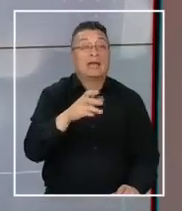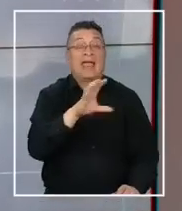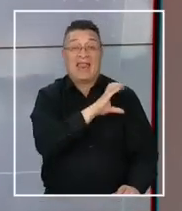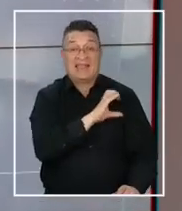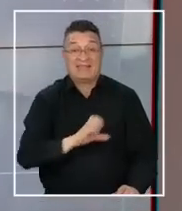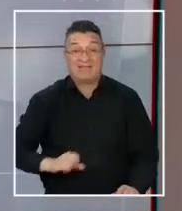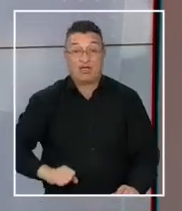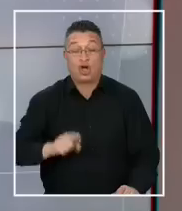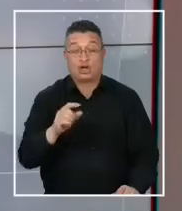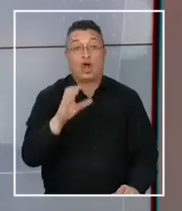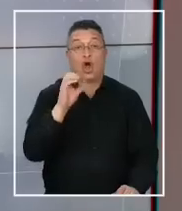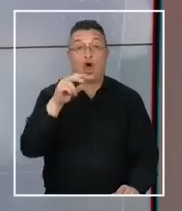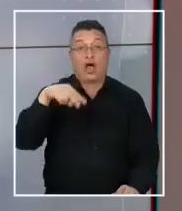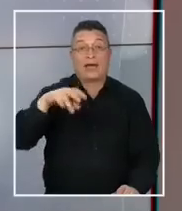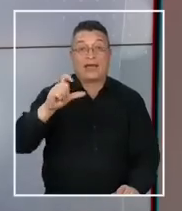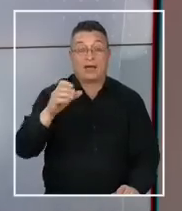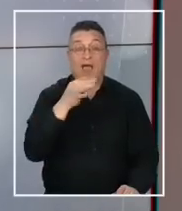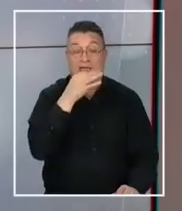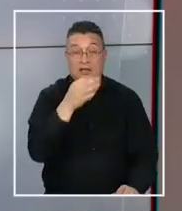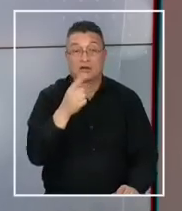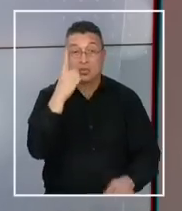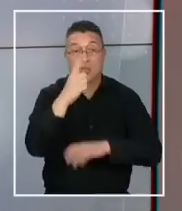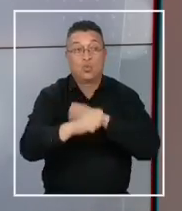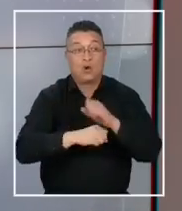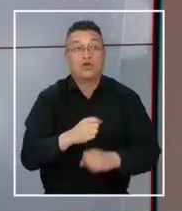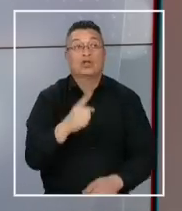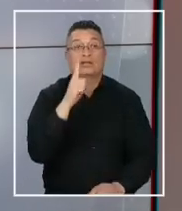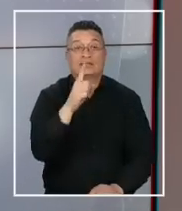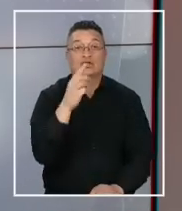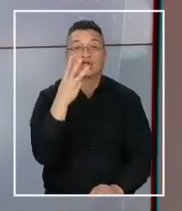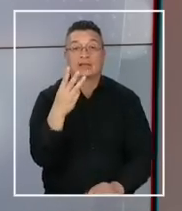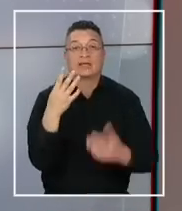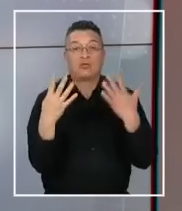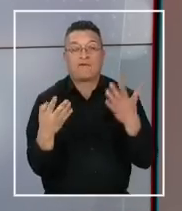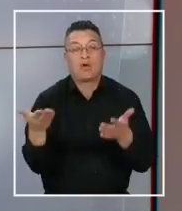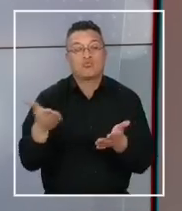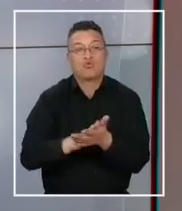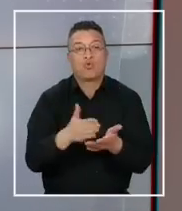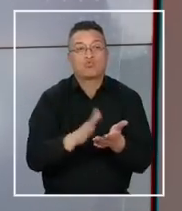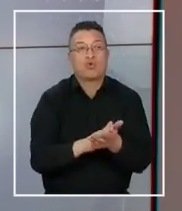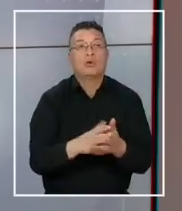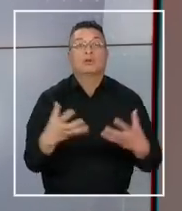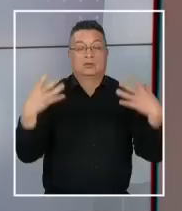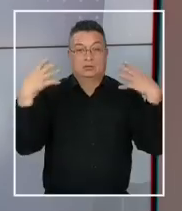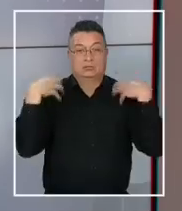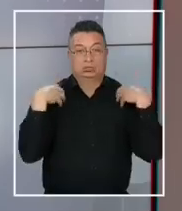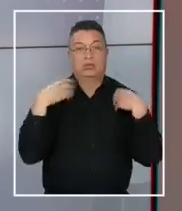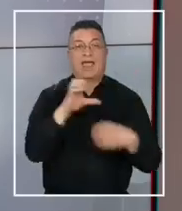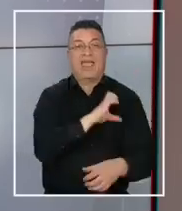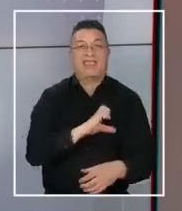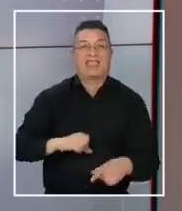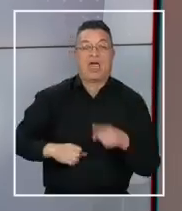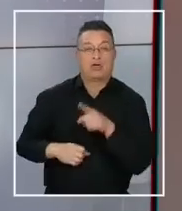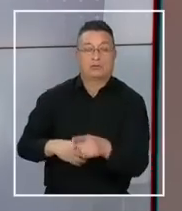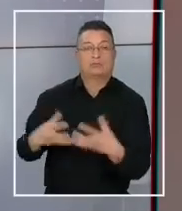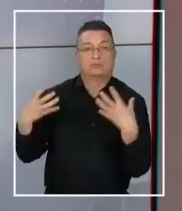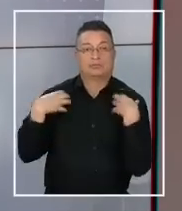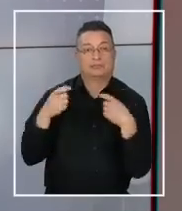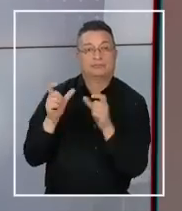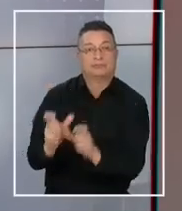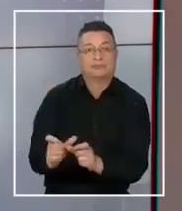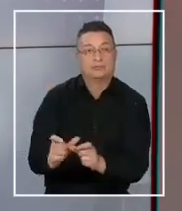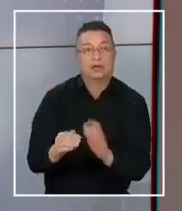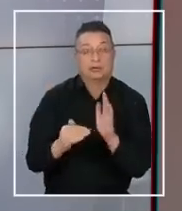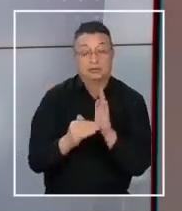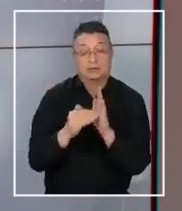ONG de Derechos Humanos reportó también en un año 139 muertes bajo custodia de agentes del Estado en ese país. Una cifra que